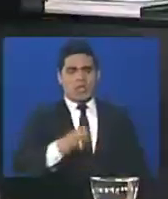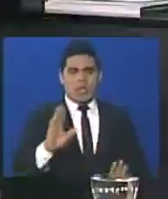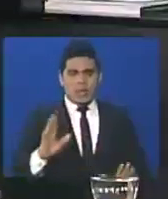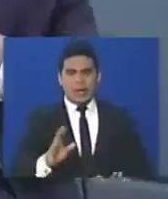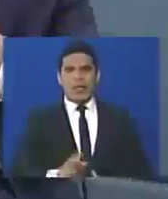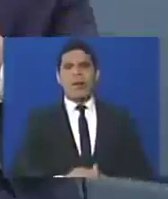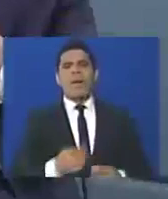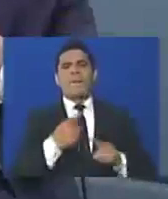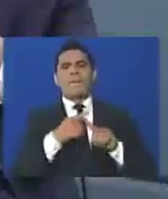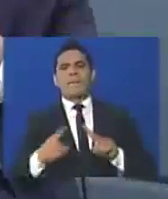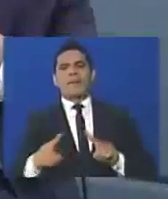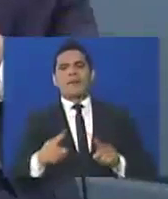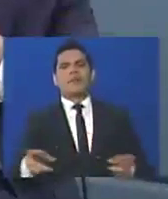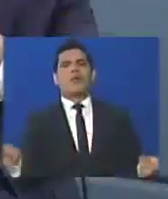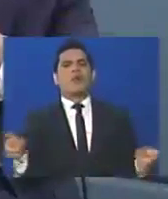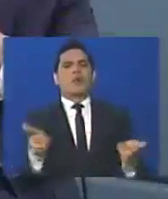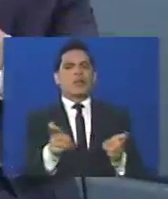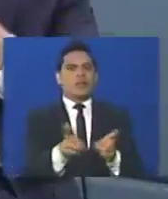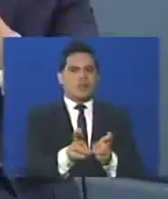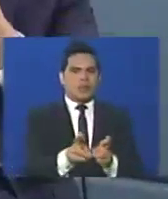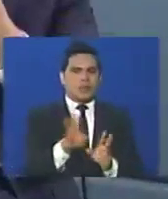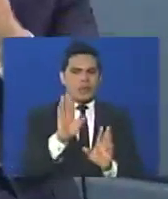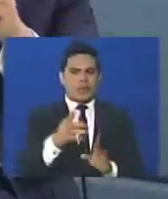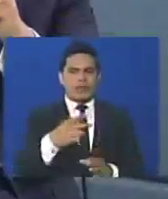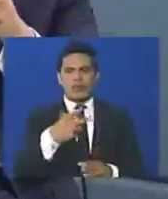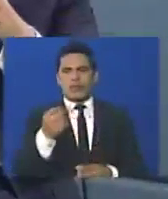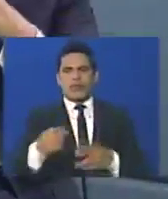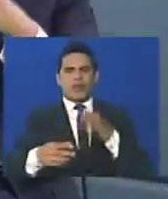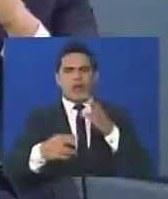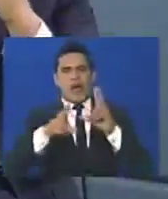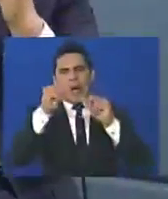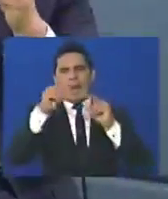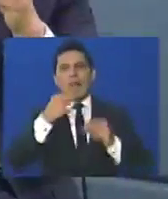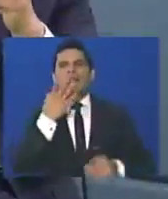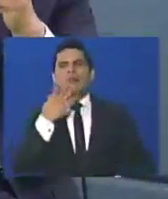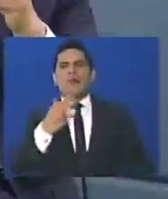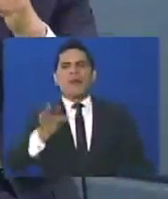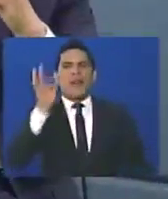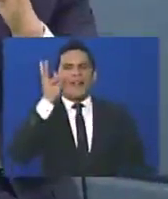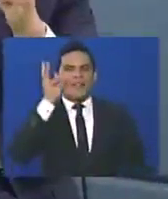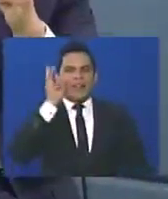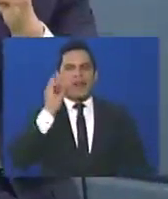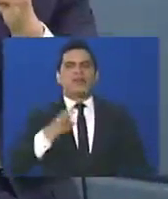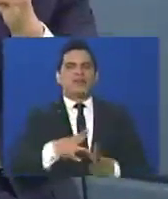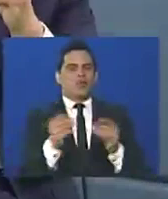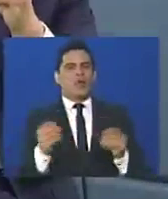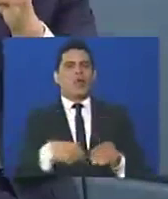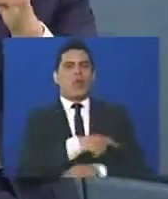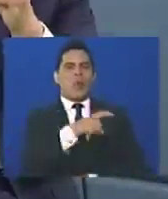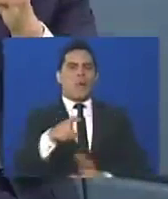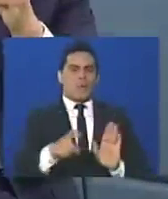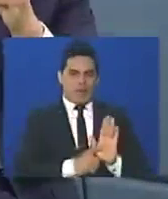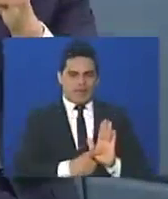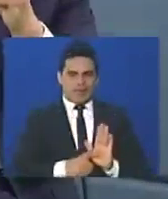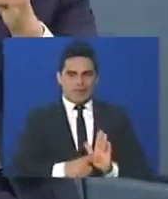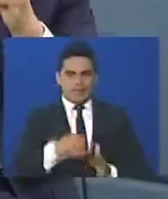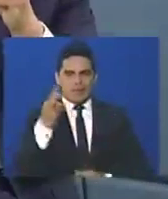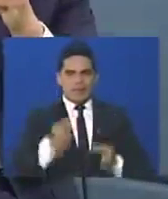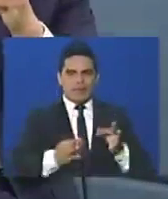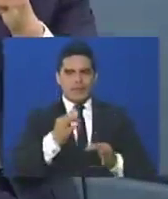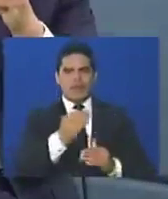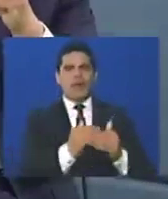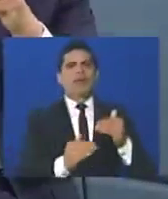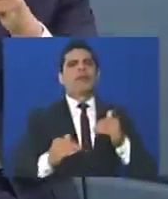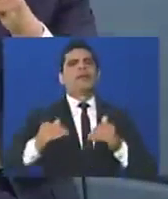Fermín, eso no, pero eso es un resumen demasiado, yo no estoy hablando de la fiscal general, del Tribunal